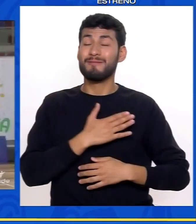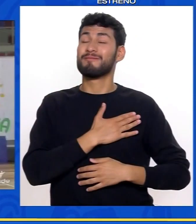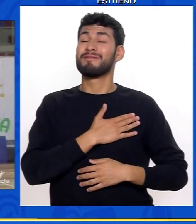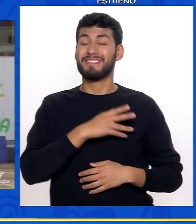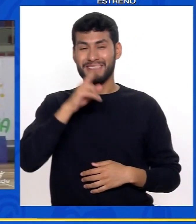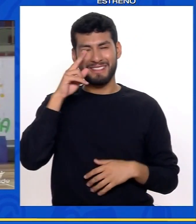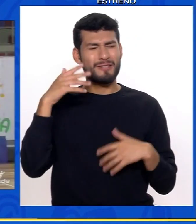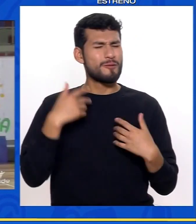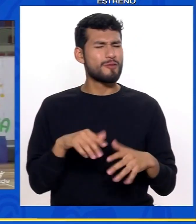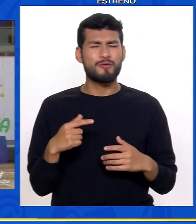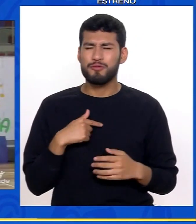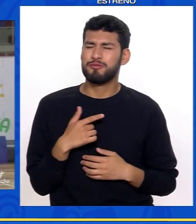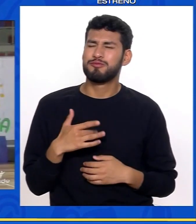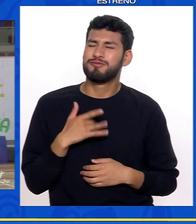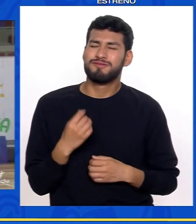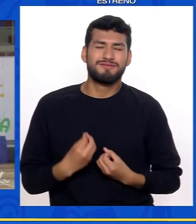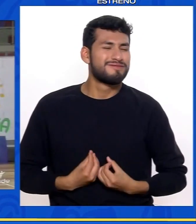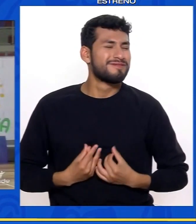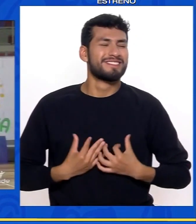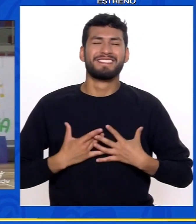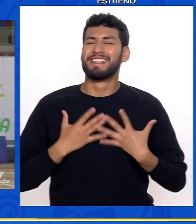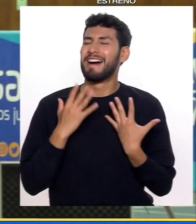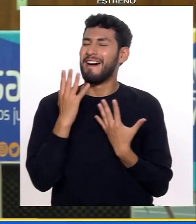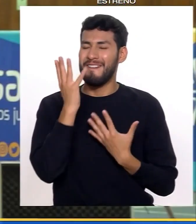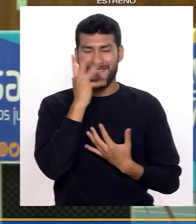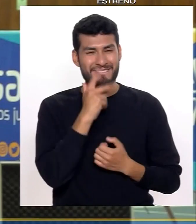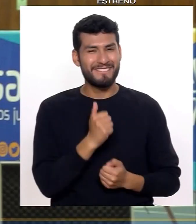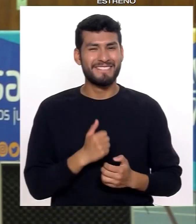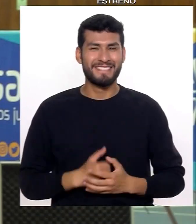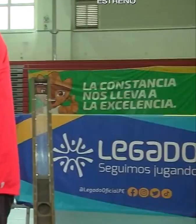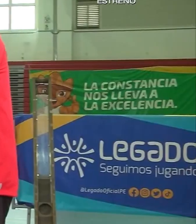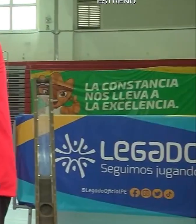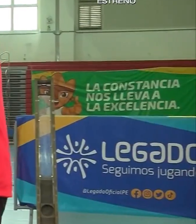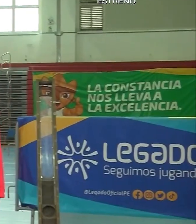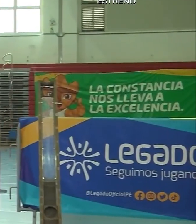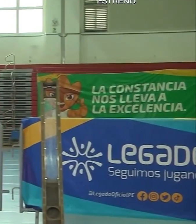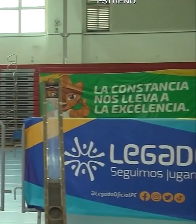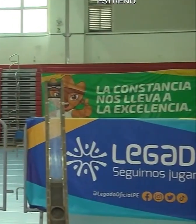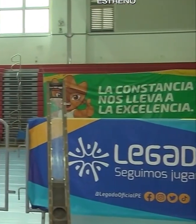fue lo más bonito que pude haber sentido en mi vida.